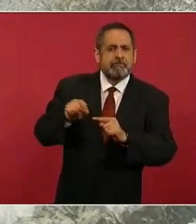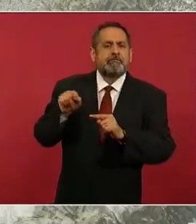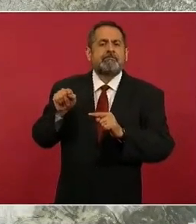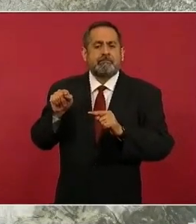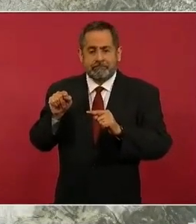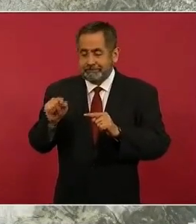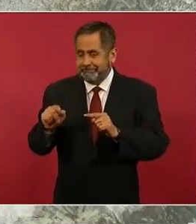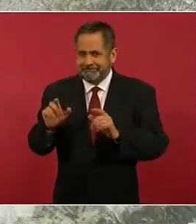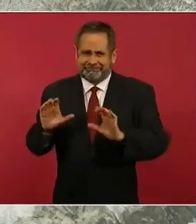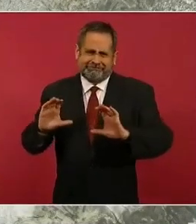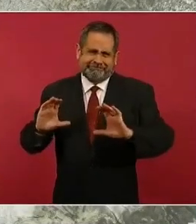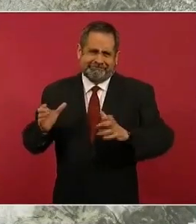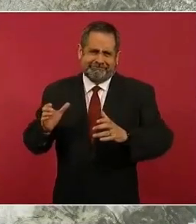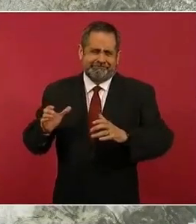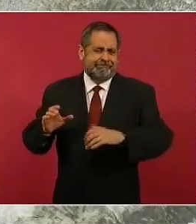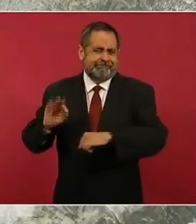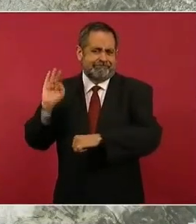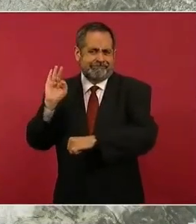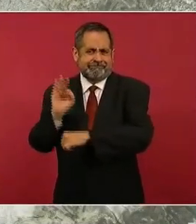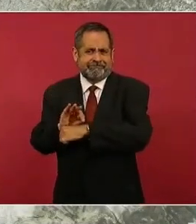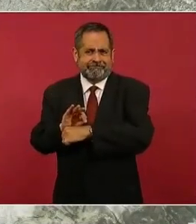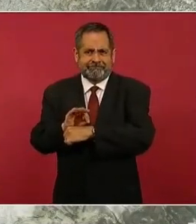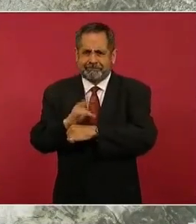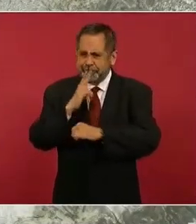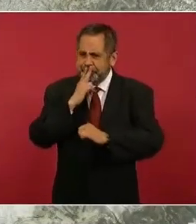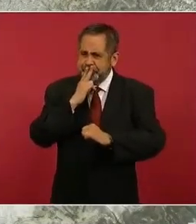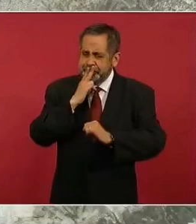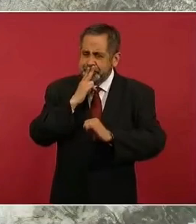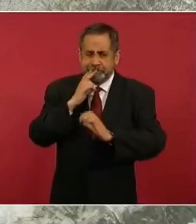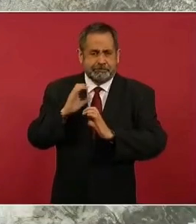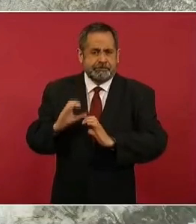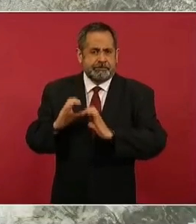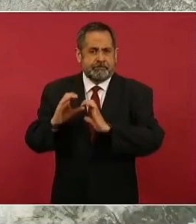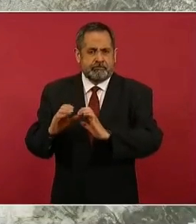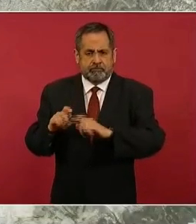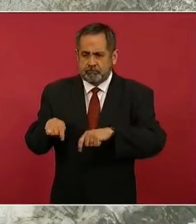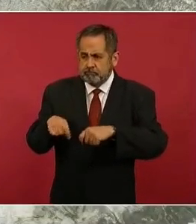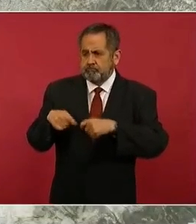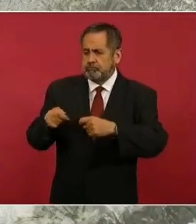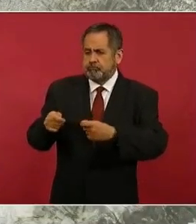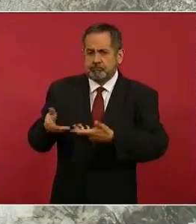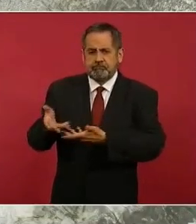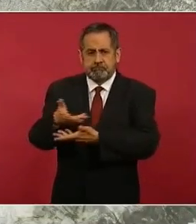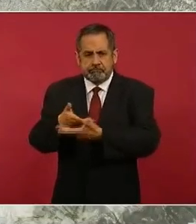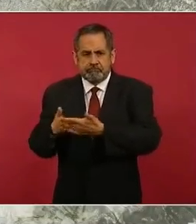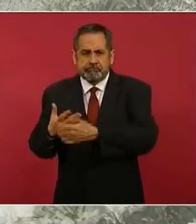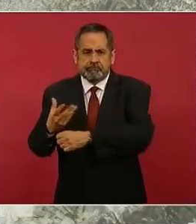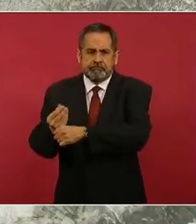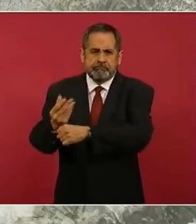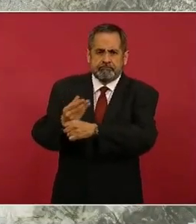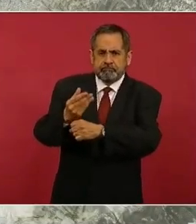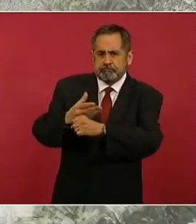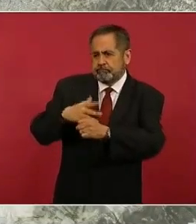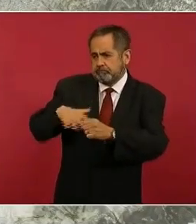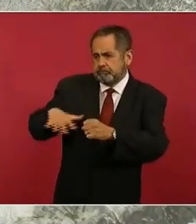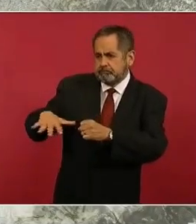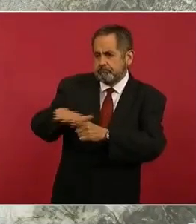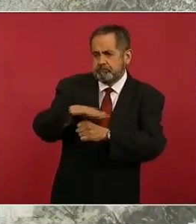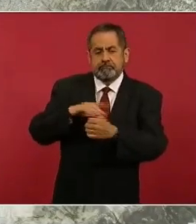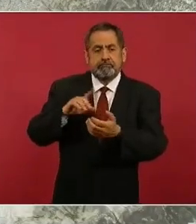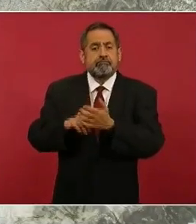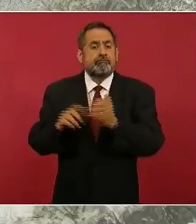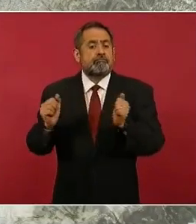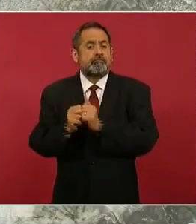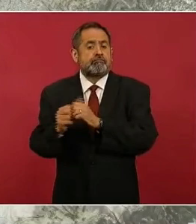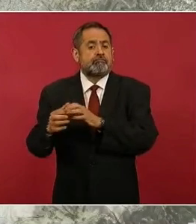definitivo en proteger y garantizar la viabilidad de la recuperación ambiental del Valle de México.